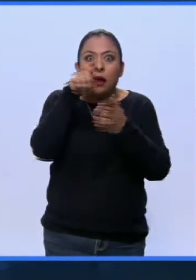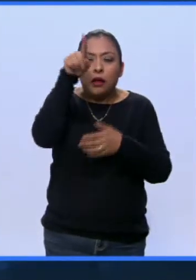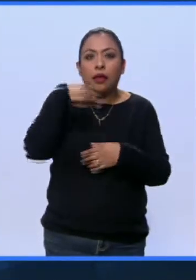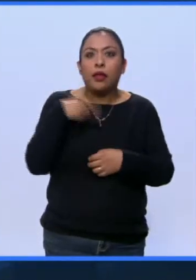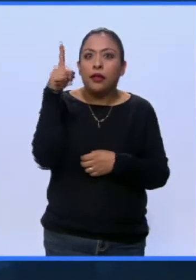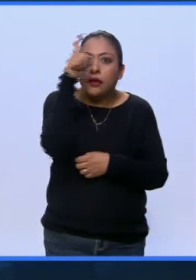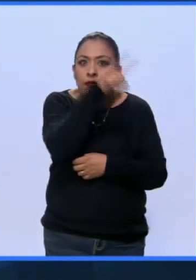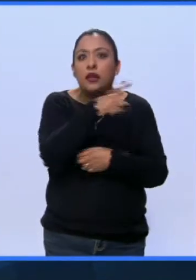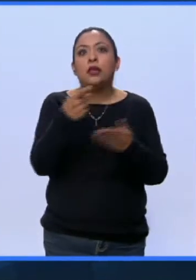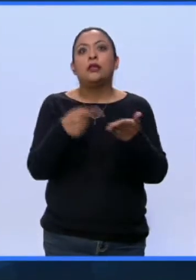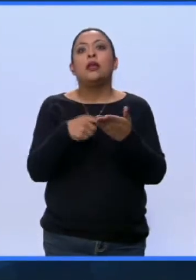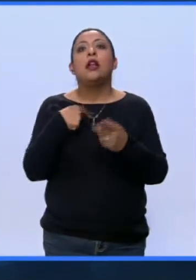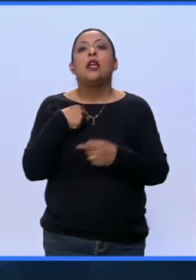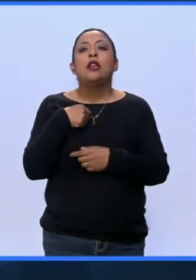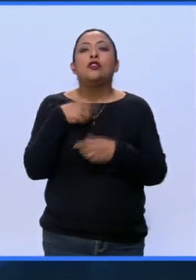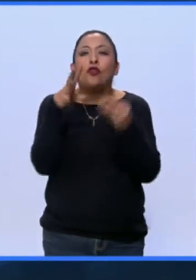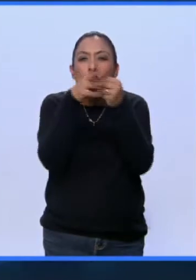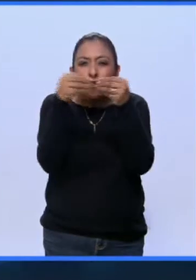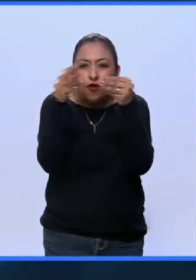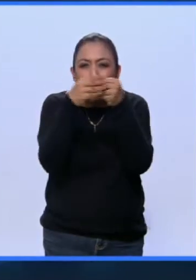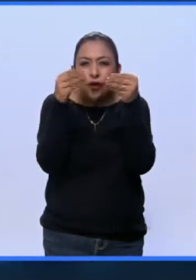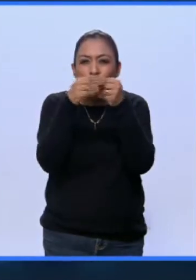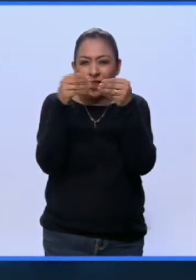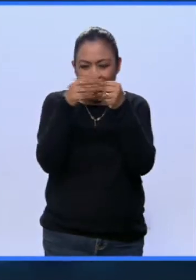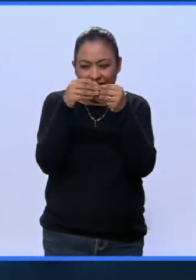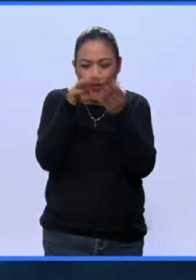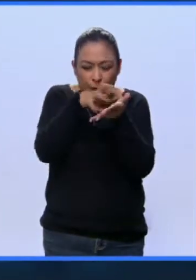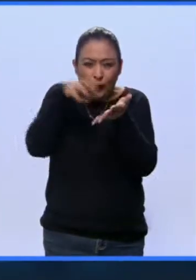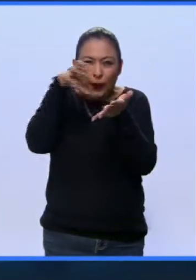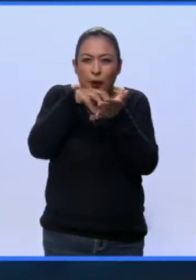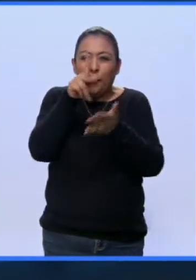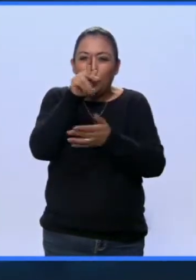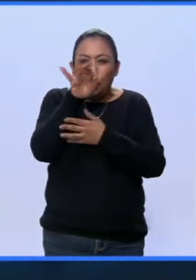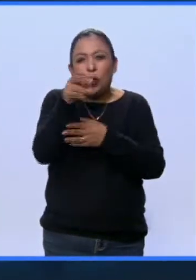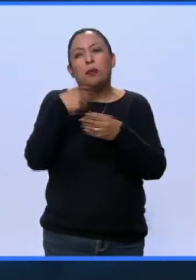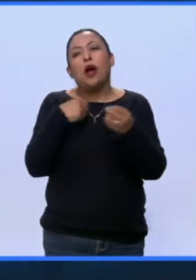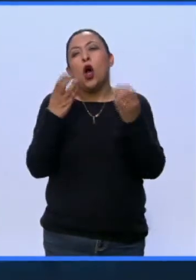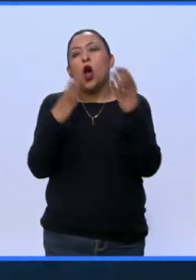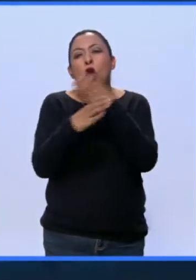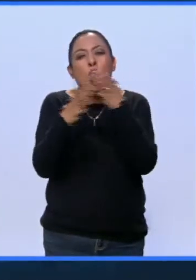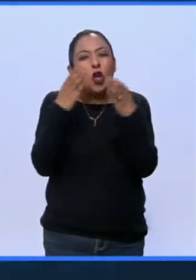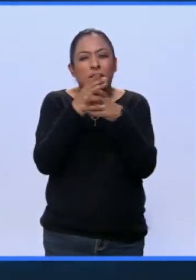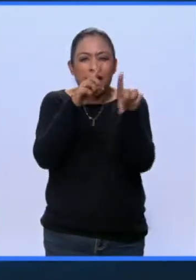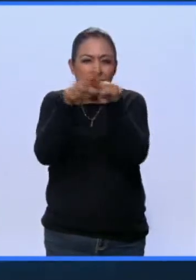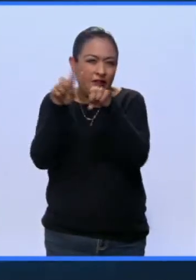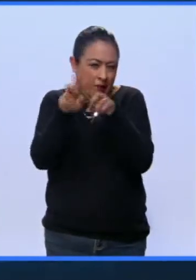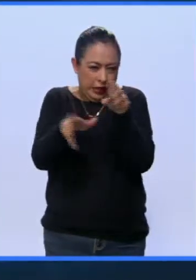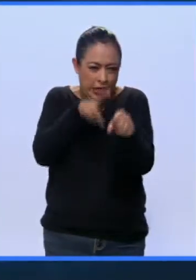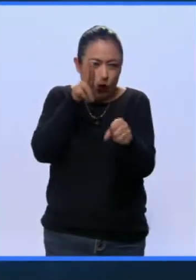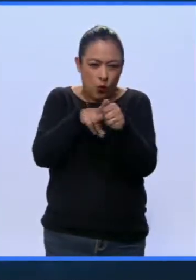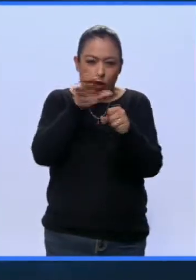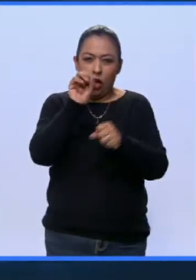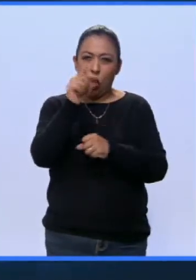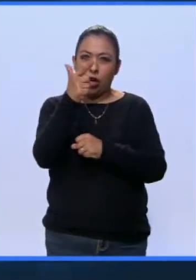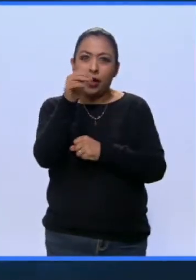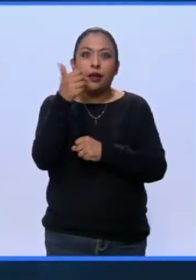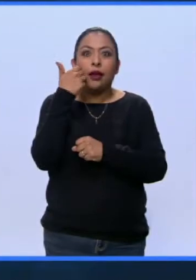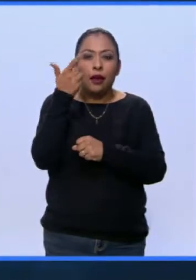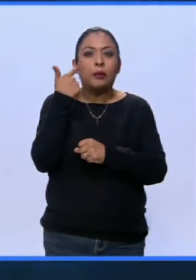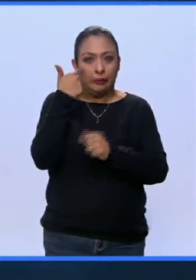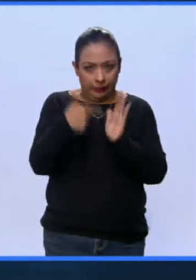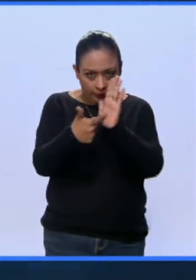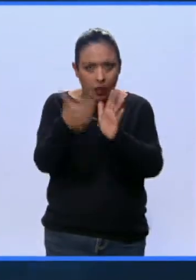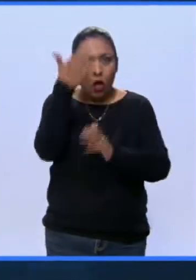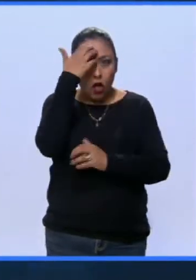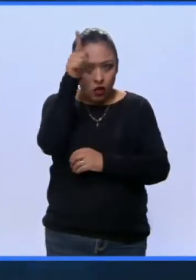pulpas de frutas, aceites, muchos productos orgánicos que estamos tratando de que se conozcan más en Estados